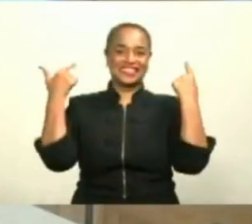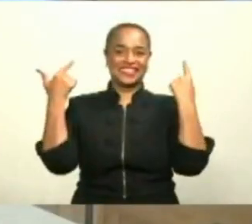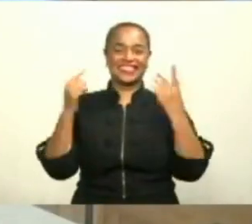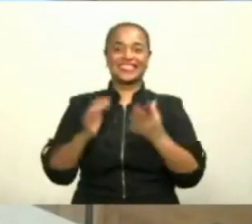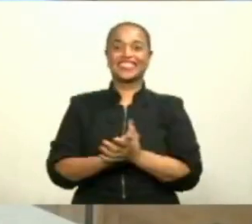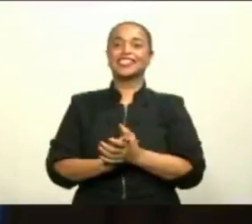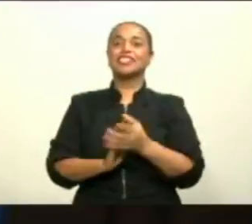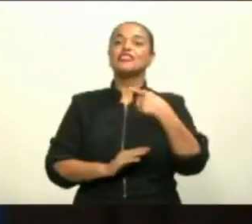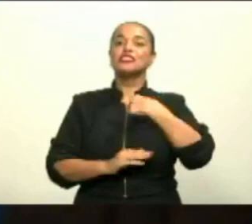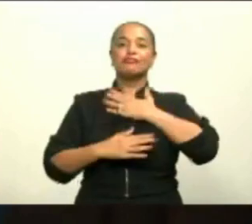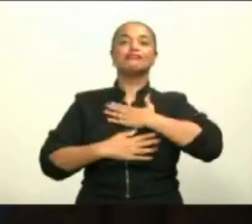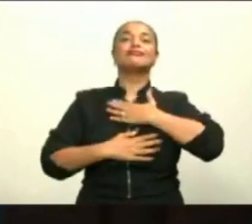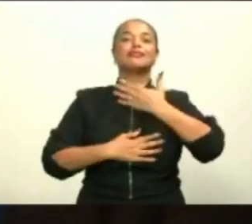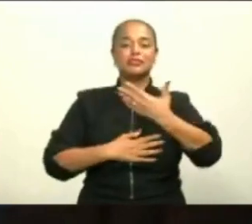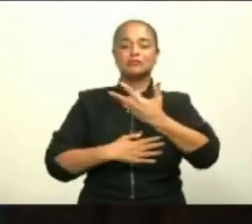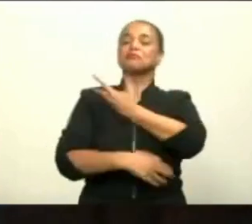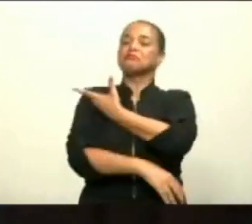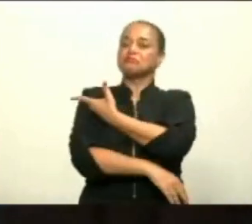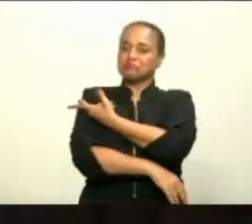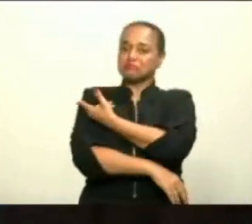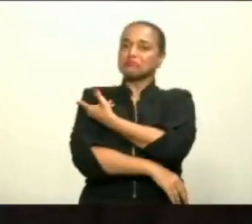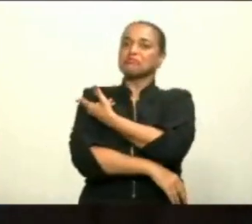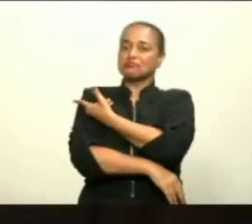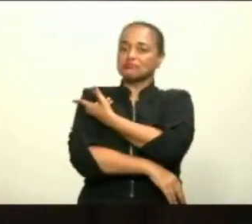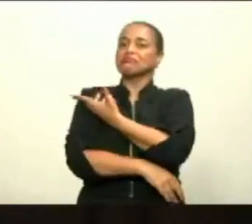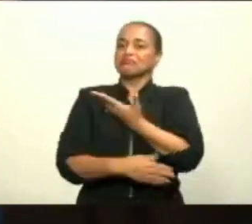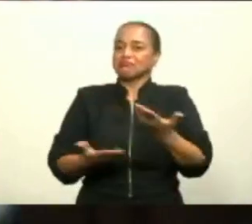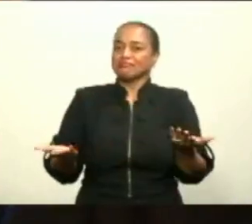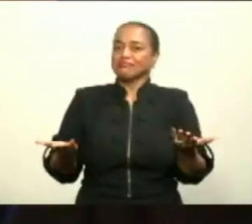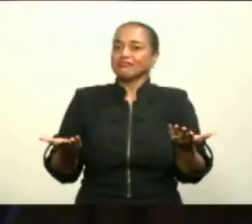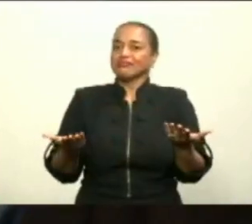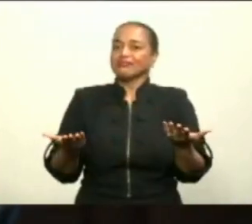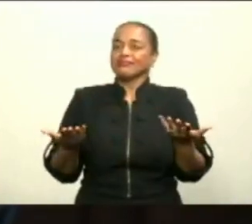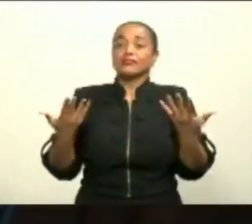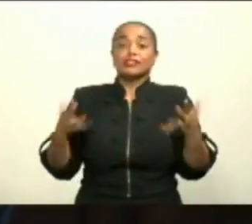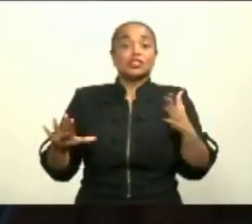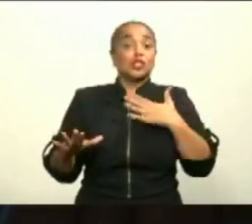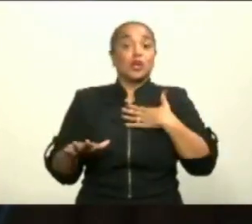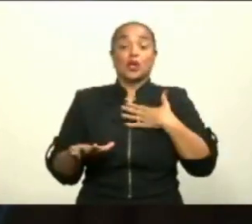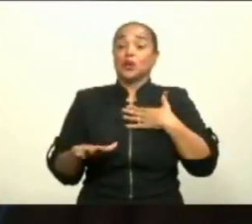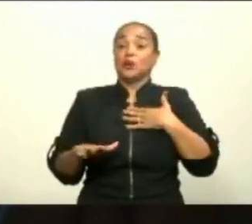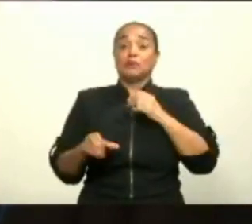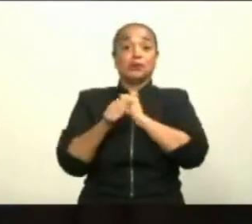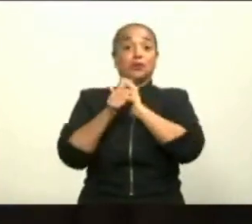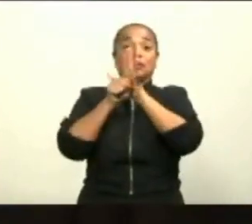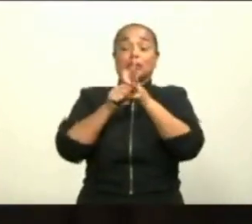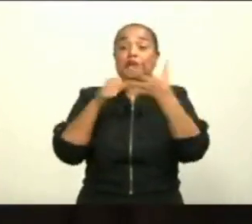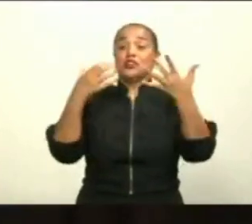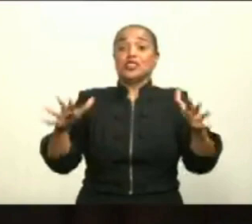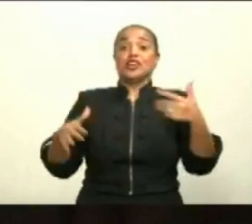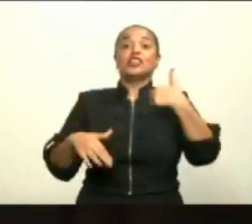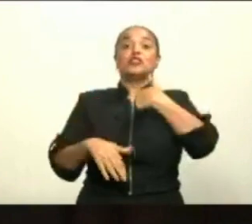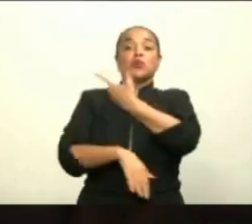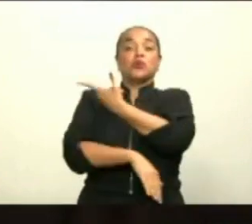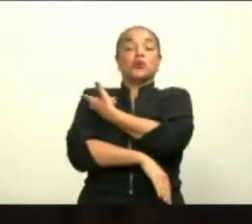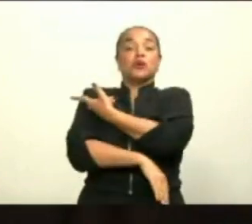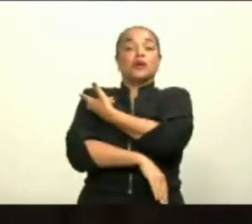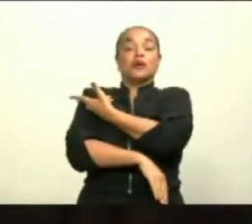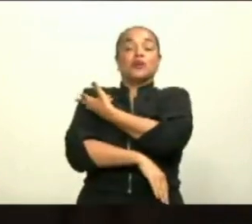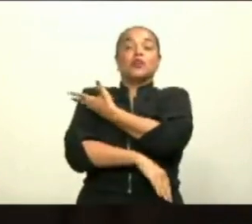Yo estoy en disposición de vacunarme lo que ya a me dio la COVID, o ya yo estoy vacunado,